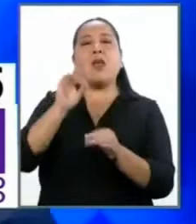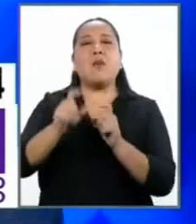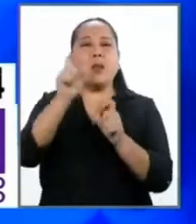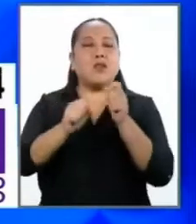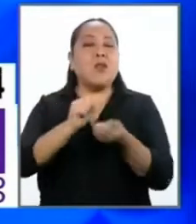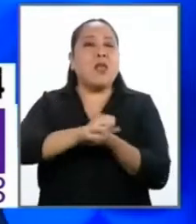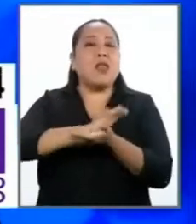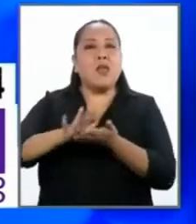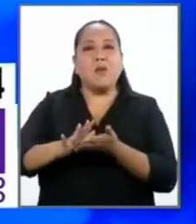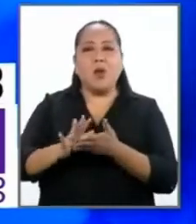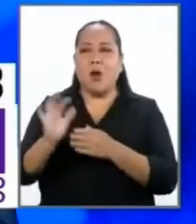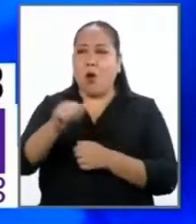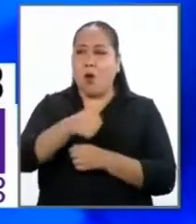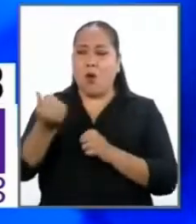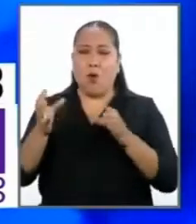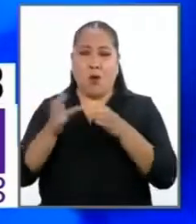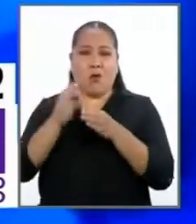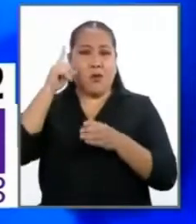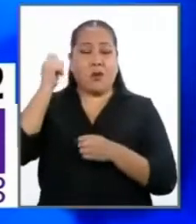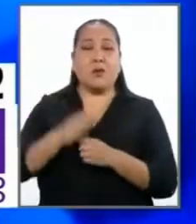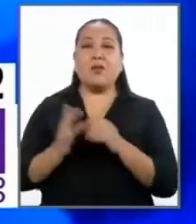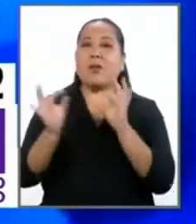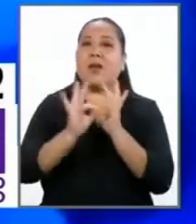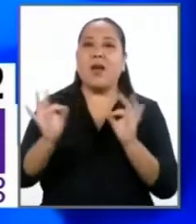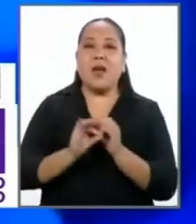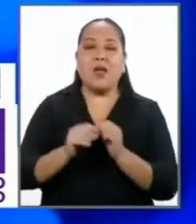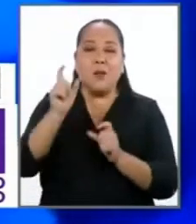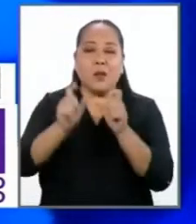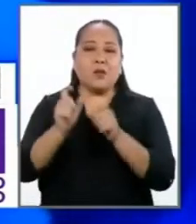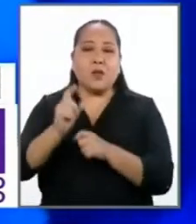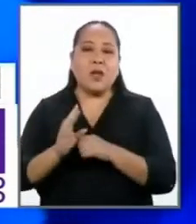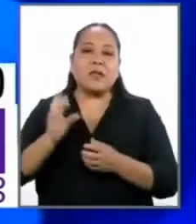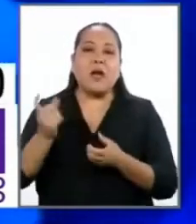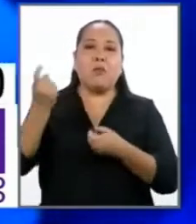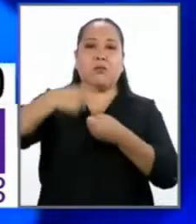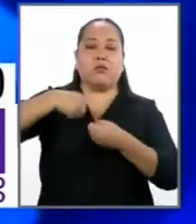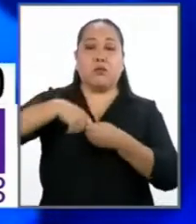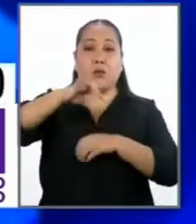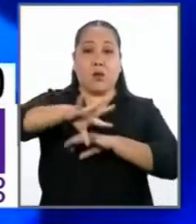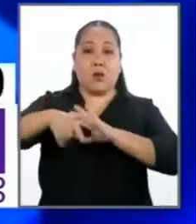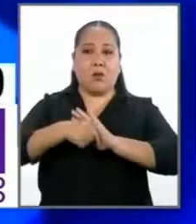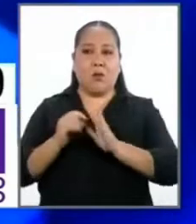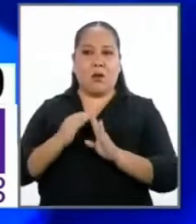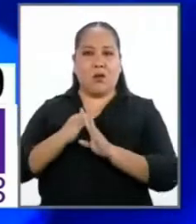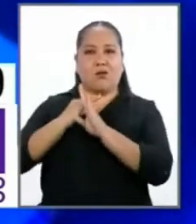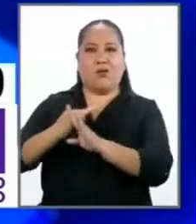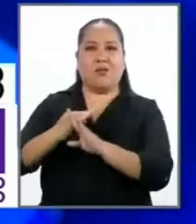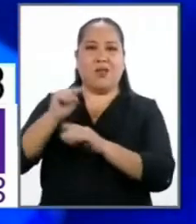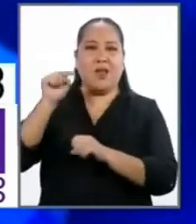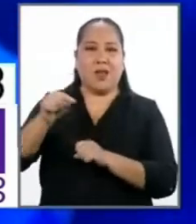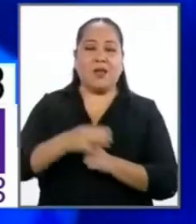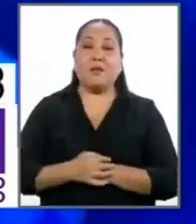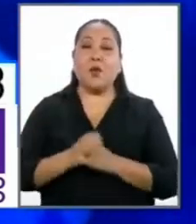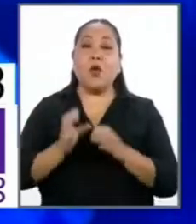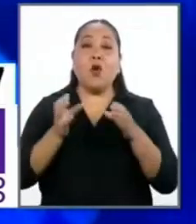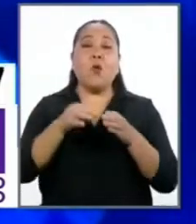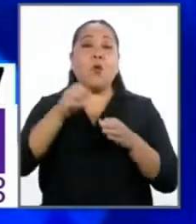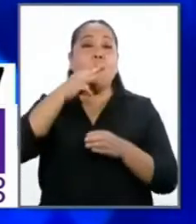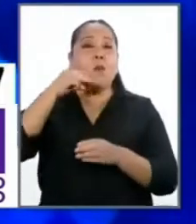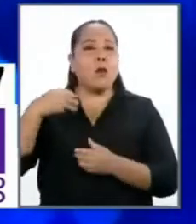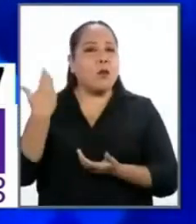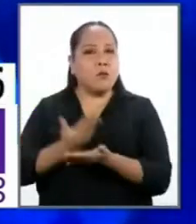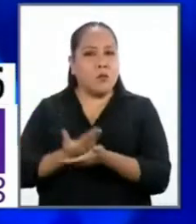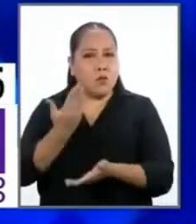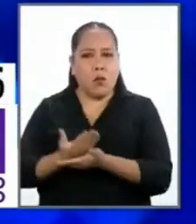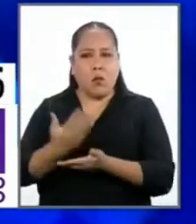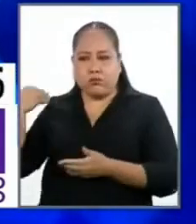limpia. Ningún partido, ningún candidato que esté metido con la corrupción va a luchar contra ella. Los morados hemos demostrado